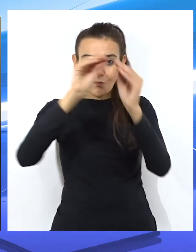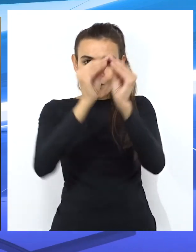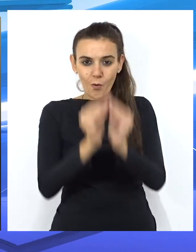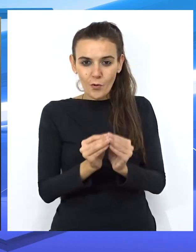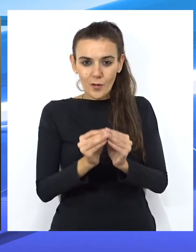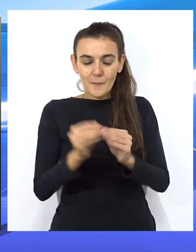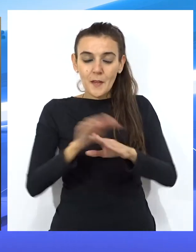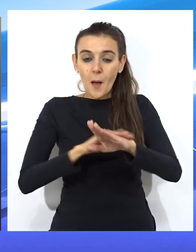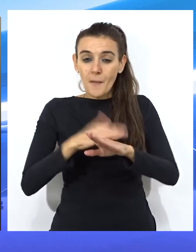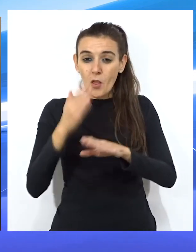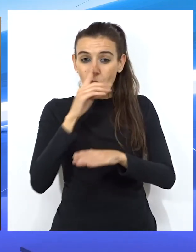etapa anterior.